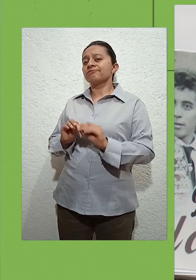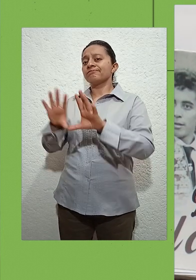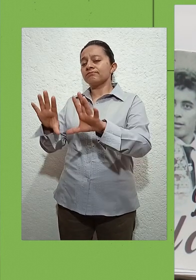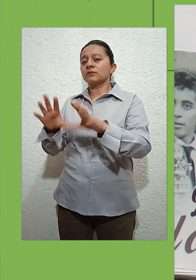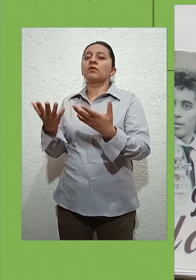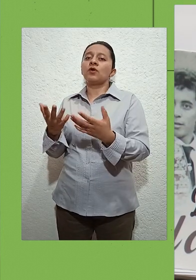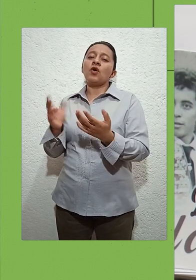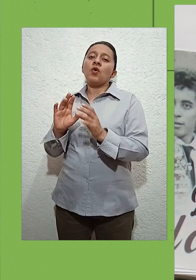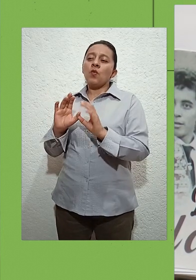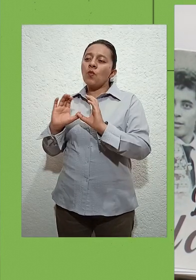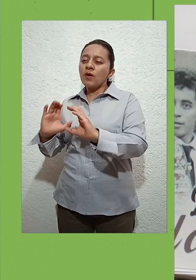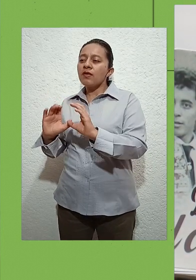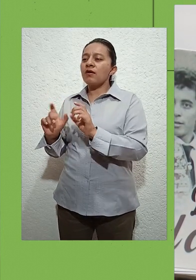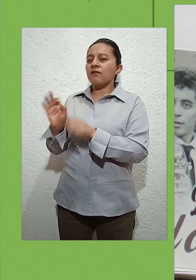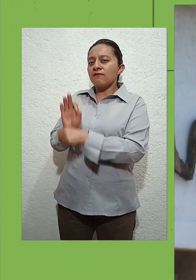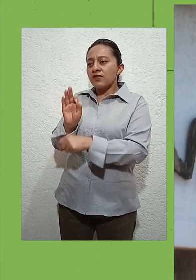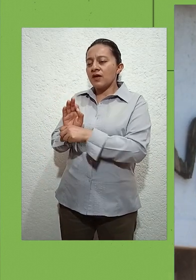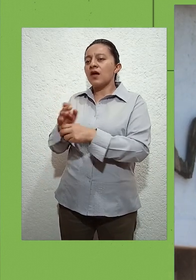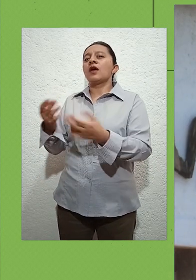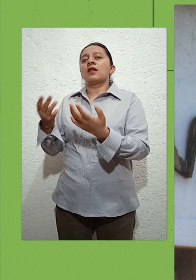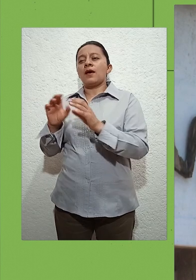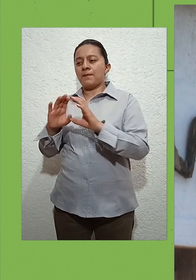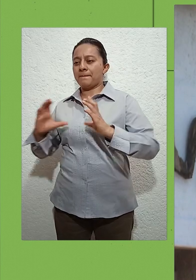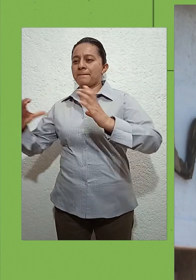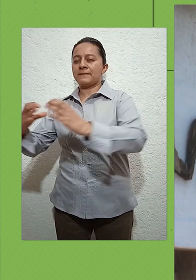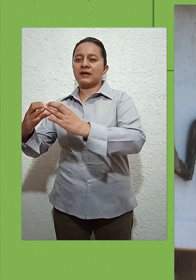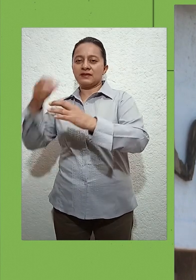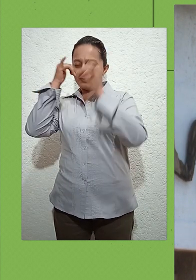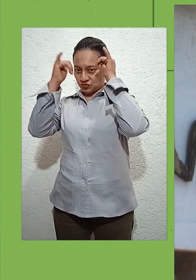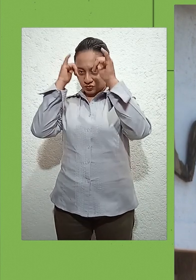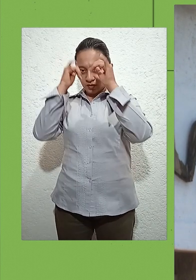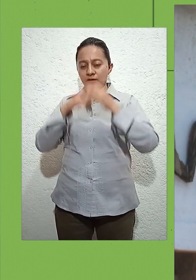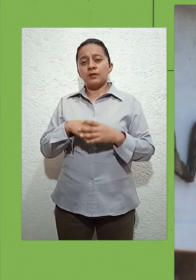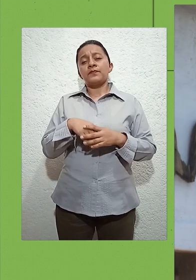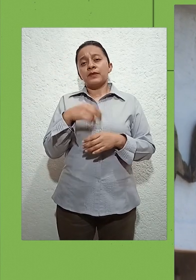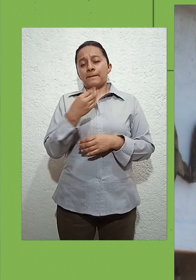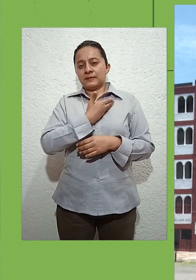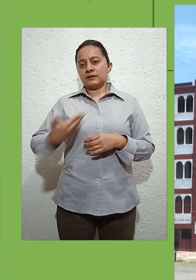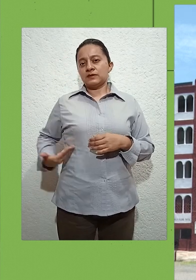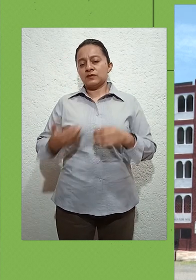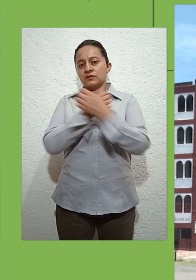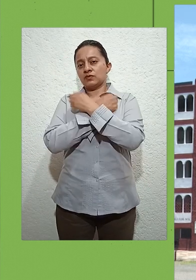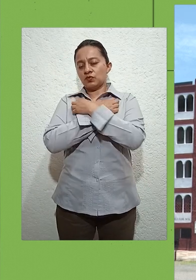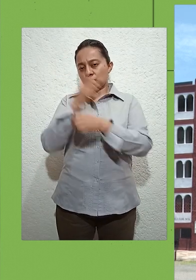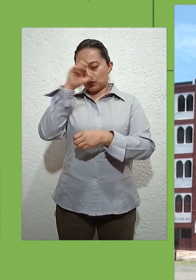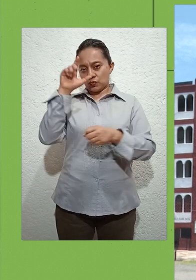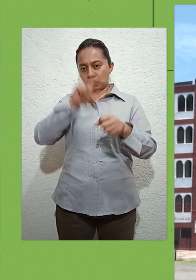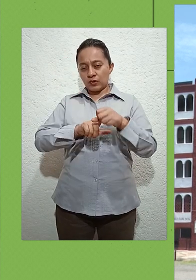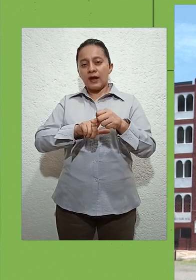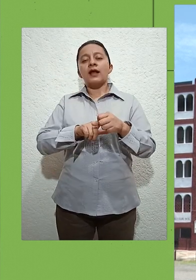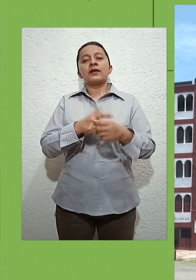proteger así la Plaza de Toros. El diputado local José Báez, presidente de la Comisión de Educación y Cultura en la